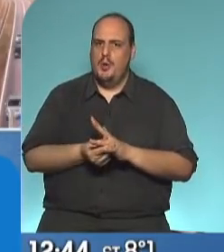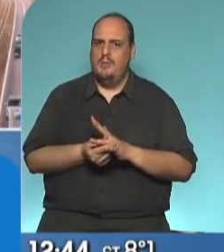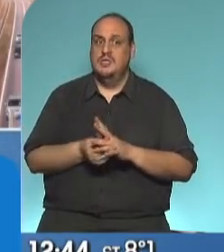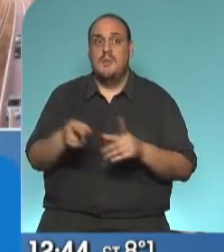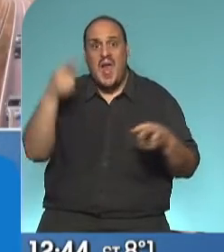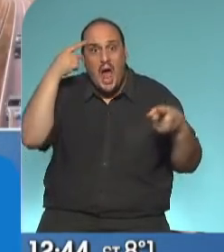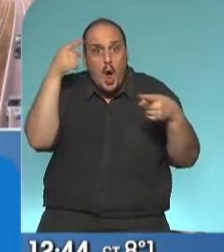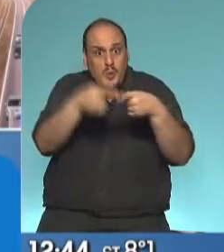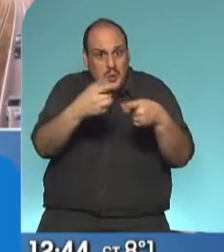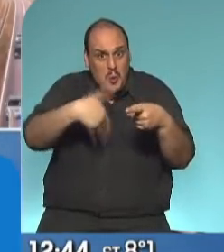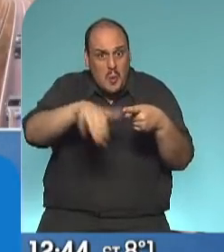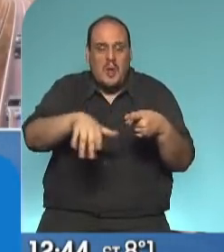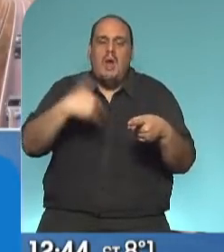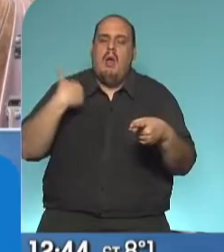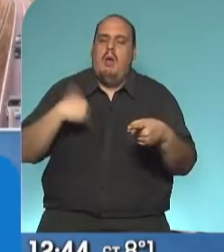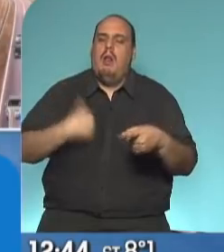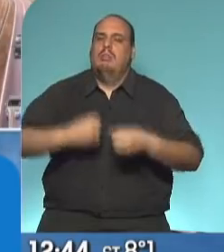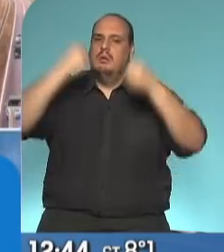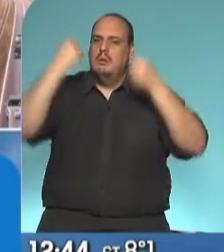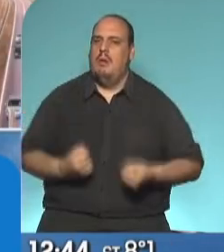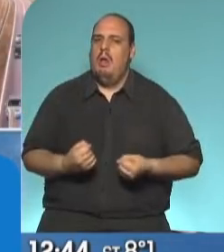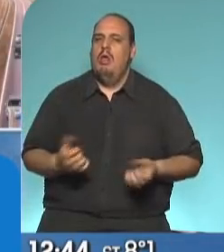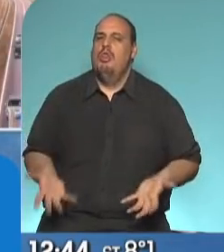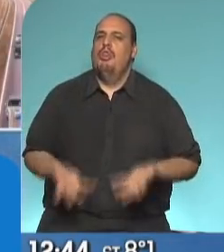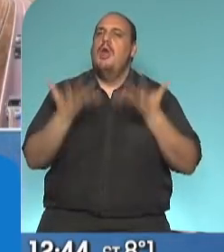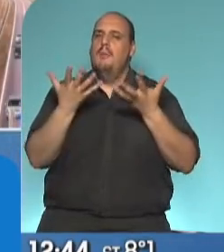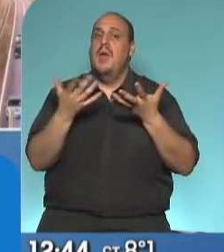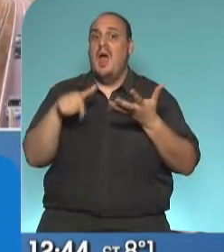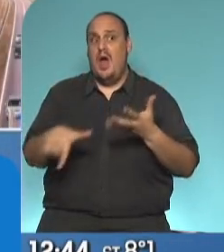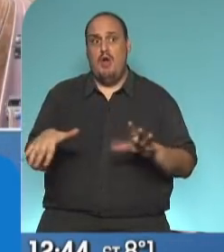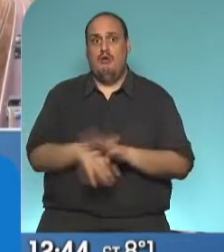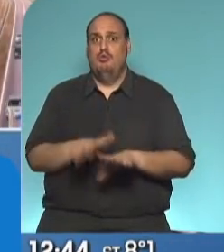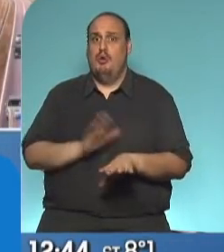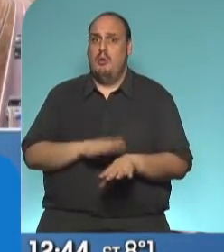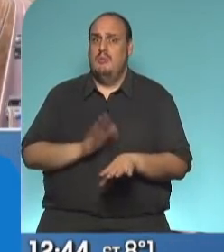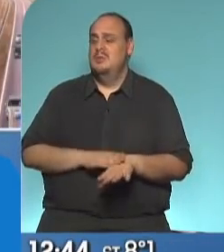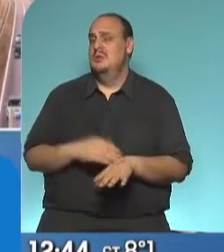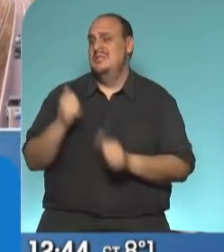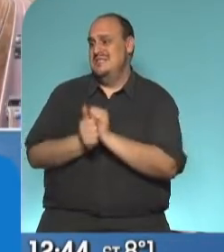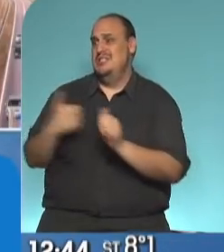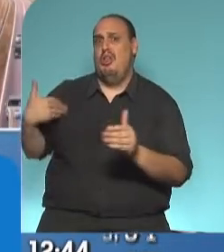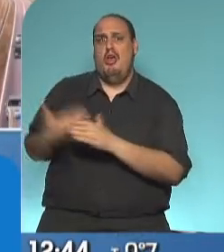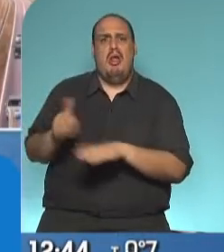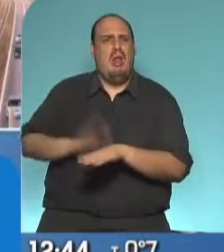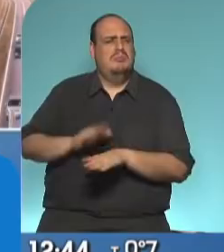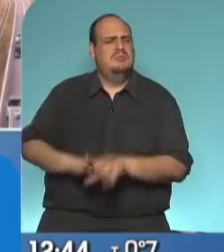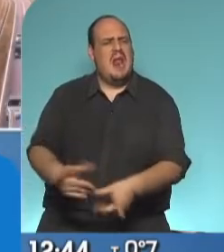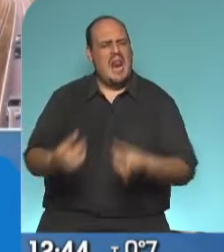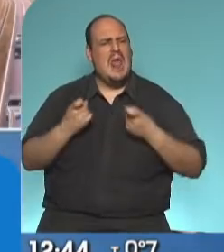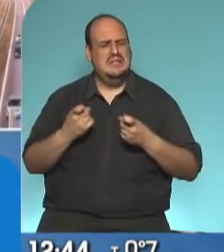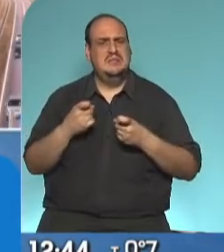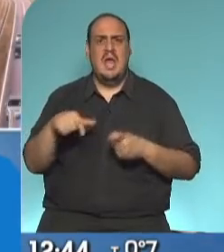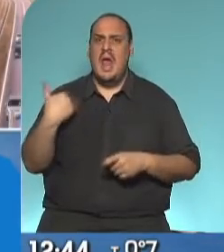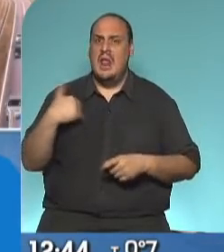de poner Argentina de pie en un momento que requiere de responsabilidad histórica y no solo ponerla de pie, sino de